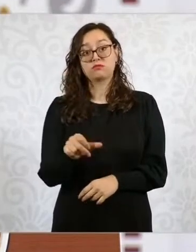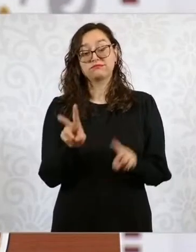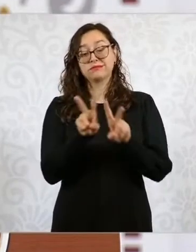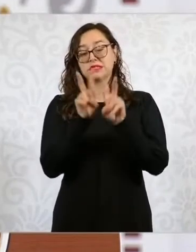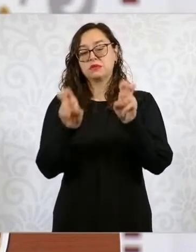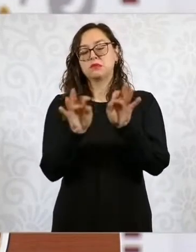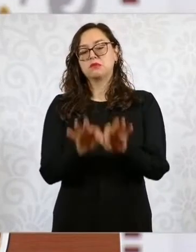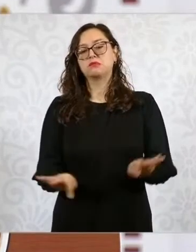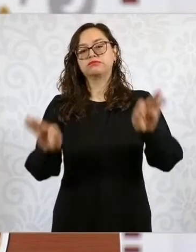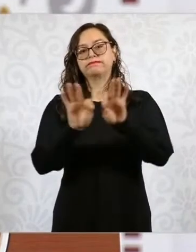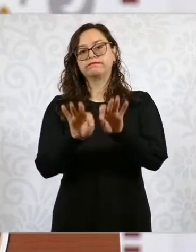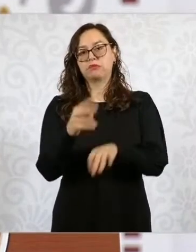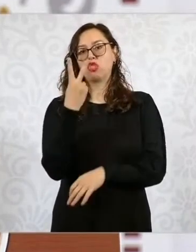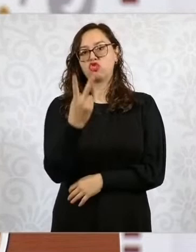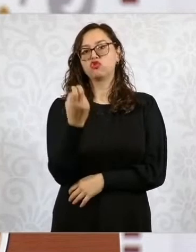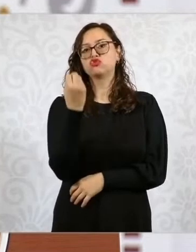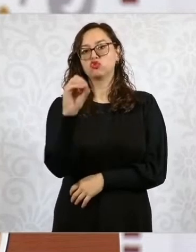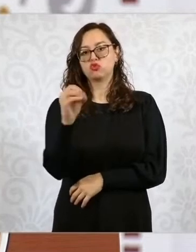no se olvide.